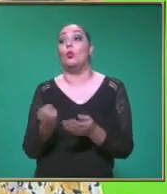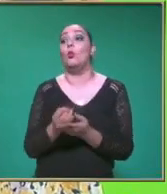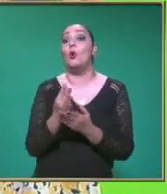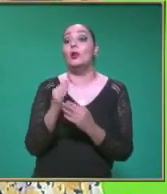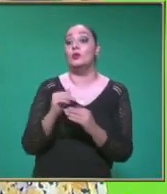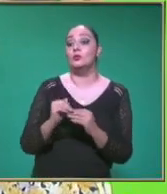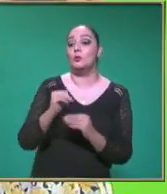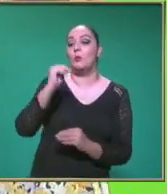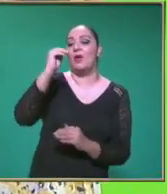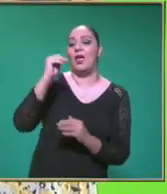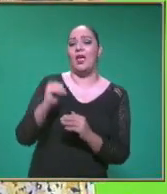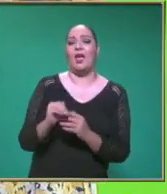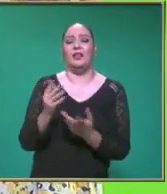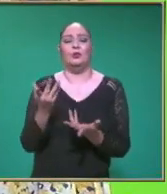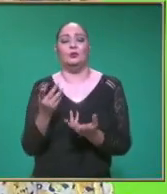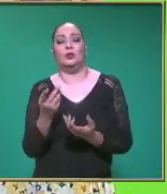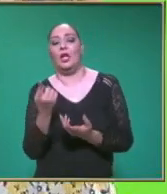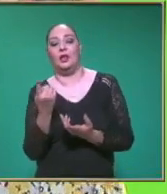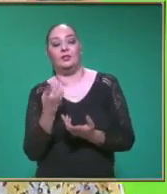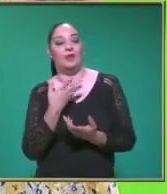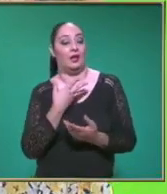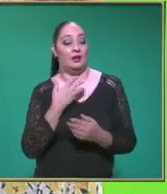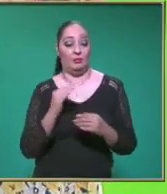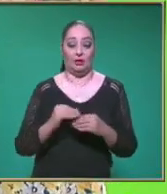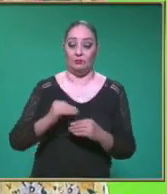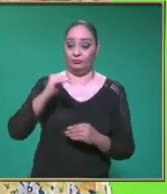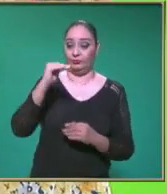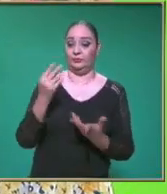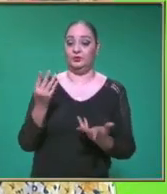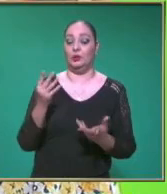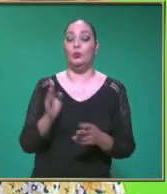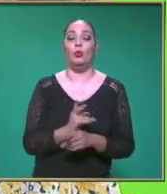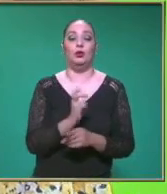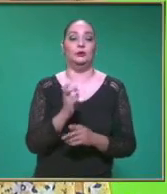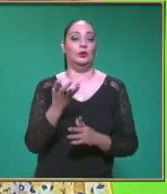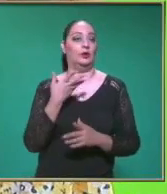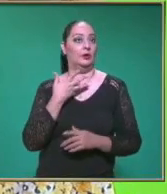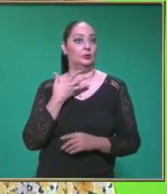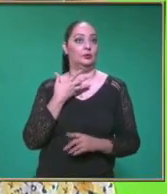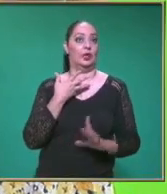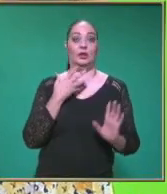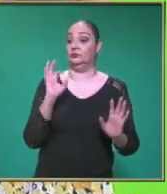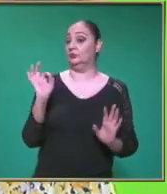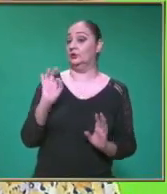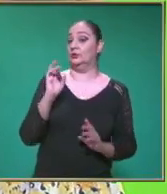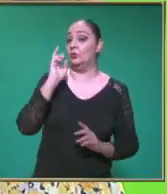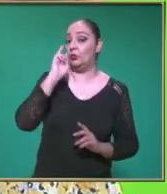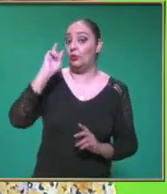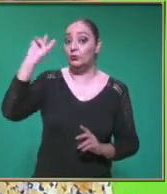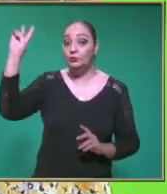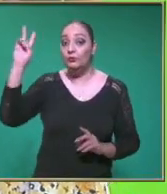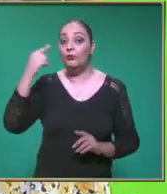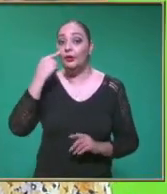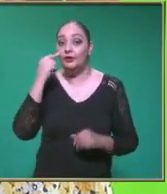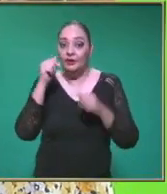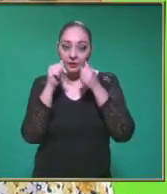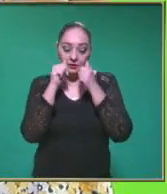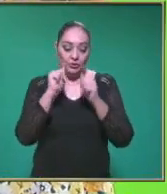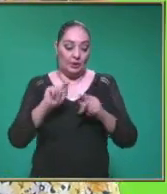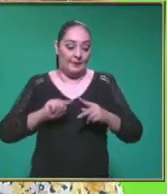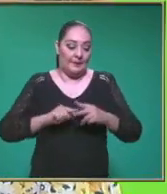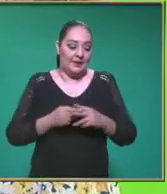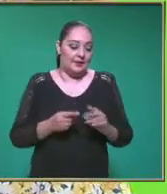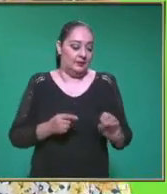distancia recorre? ¿Cuál es el desplazamiento De este móvil? Entonces empezamos Si nosotros observamos El móvil partió